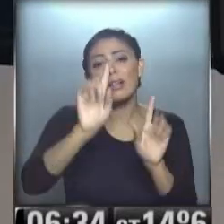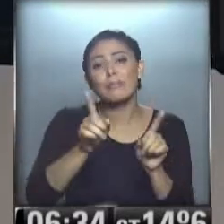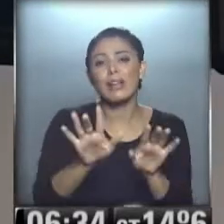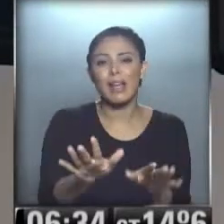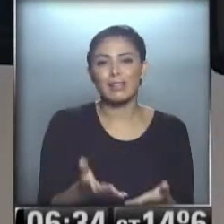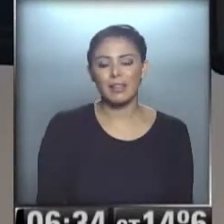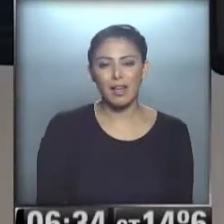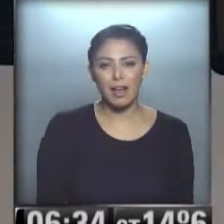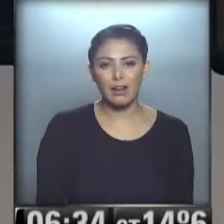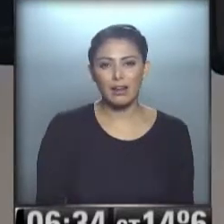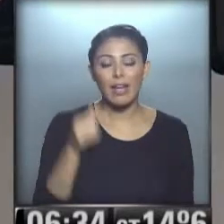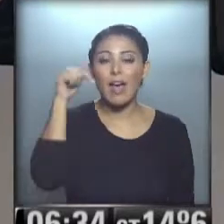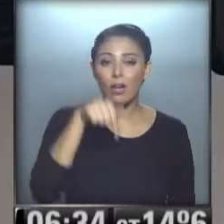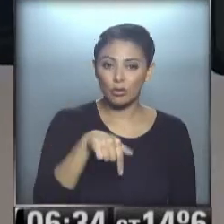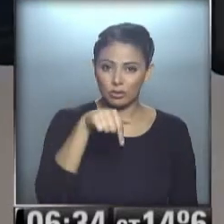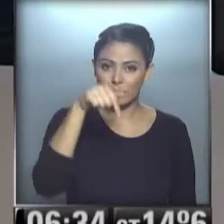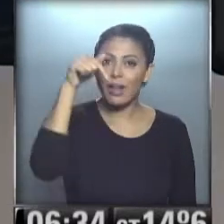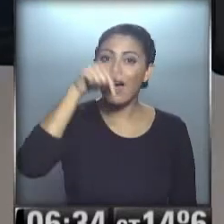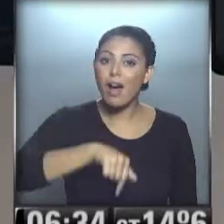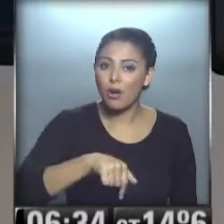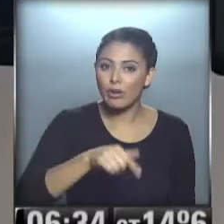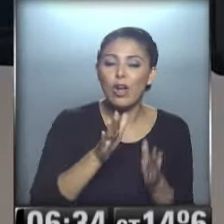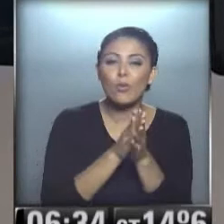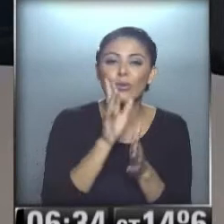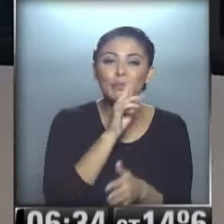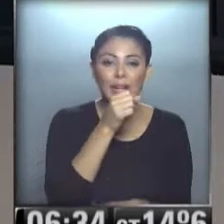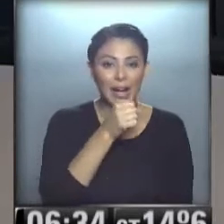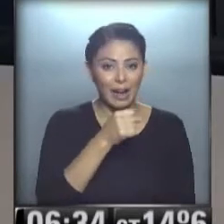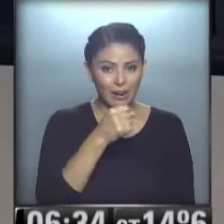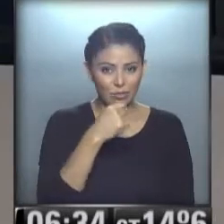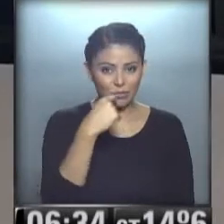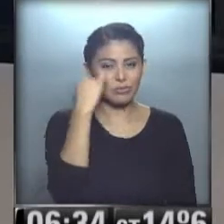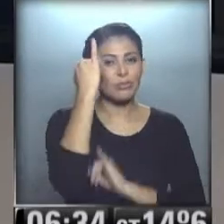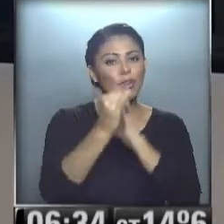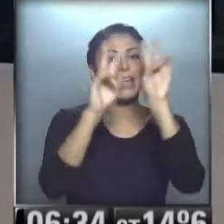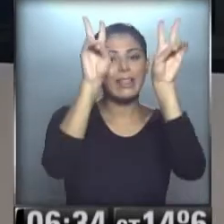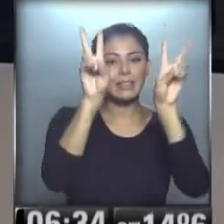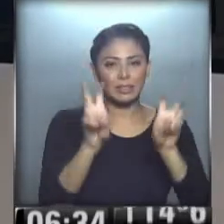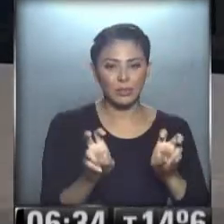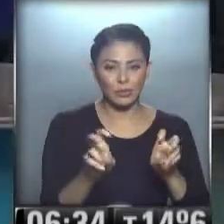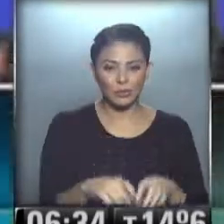estar... ...y ya, ya les traemos con Cari los títulos para usted.